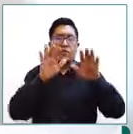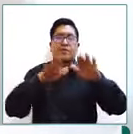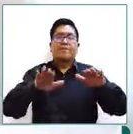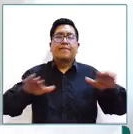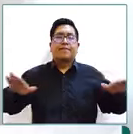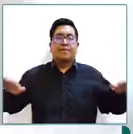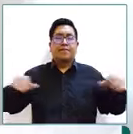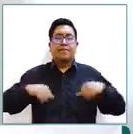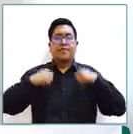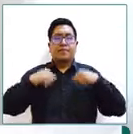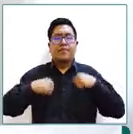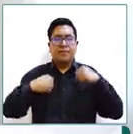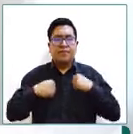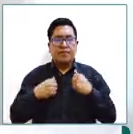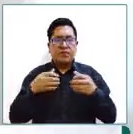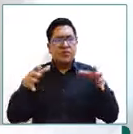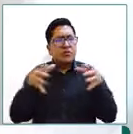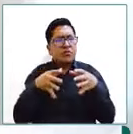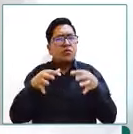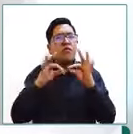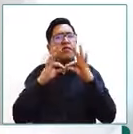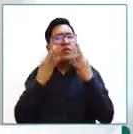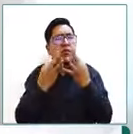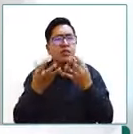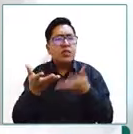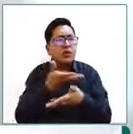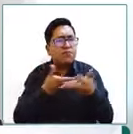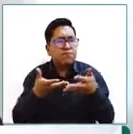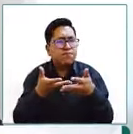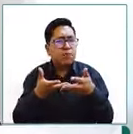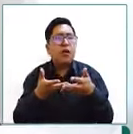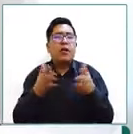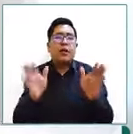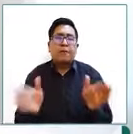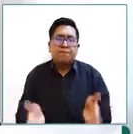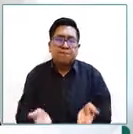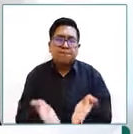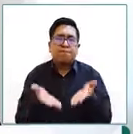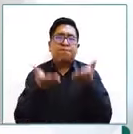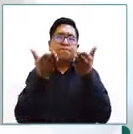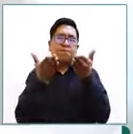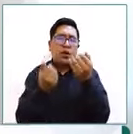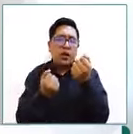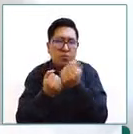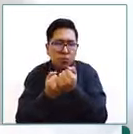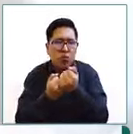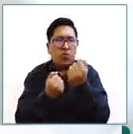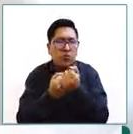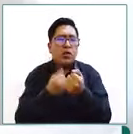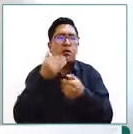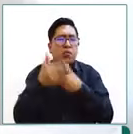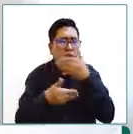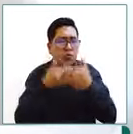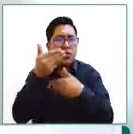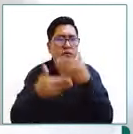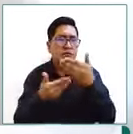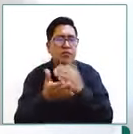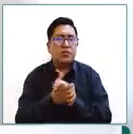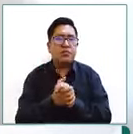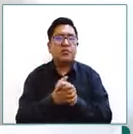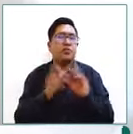niñas niños y adolescentes un espacio en el que se va formando se va acompañando ese crecimiento que